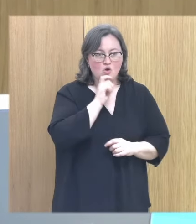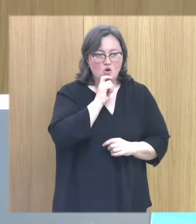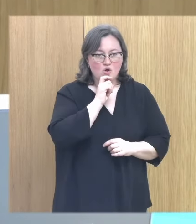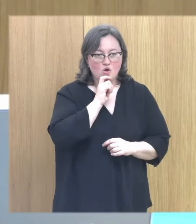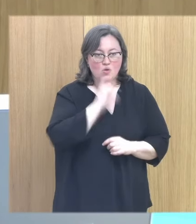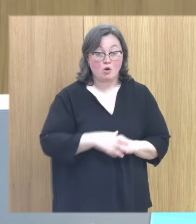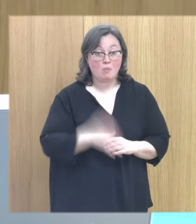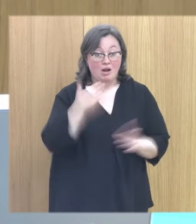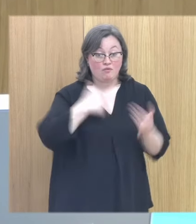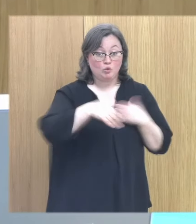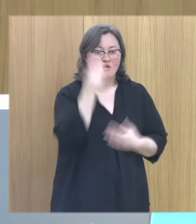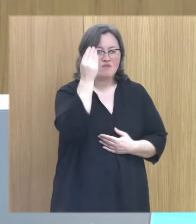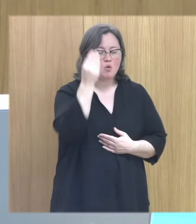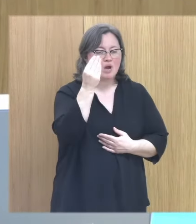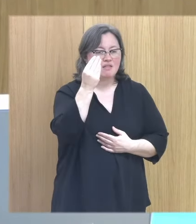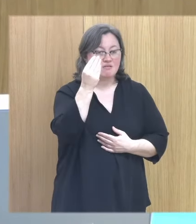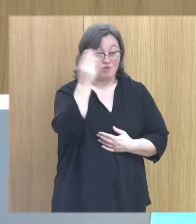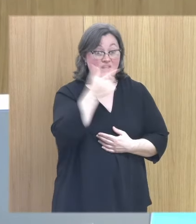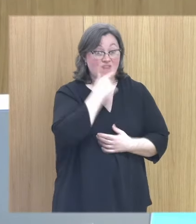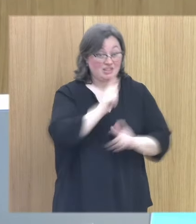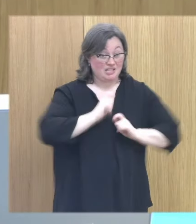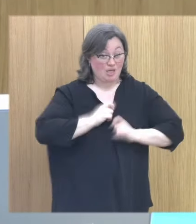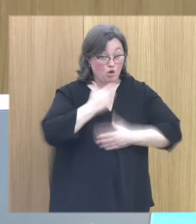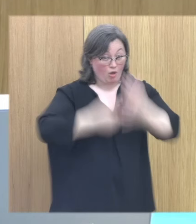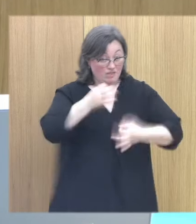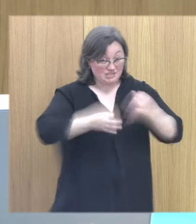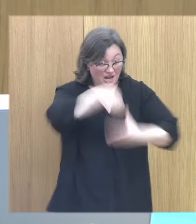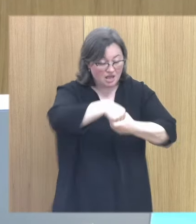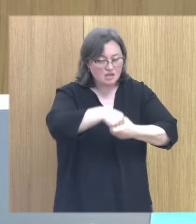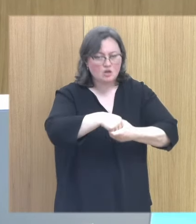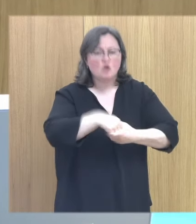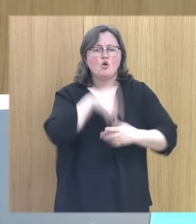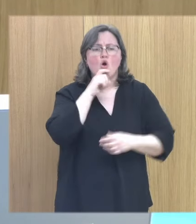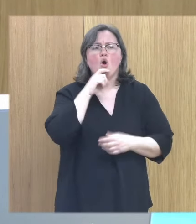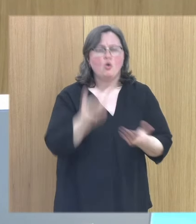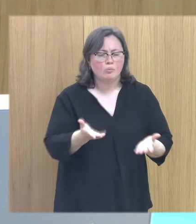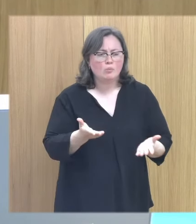también para la figura del facilitador facilitadora procesal